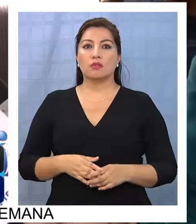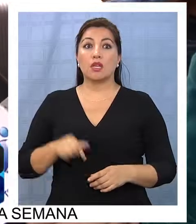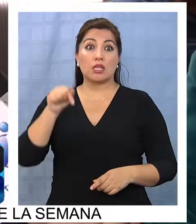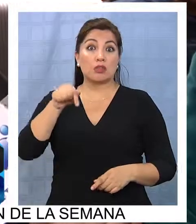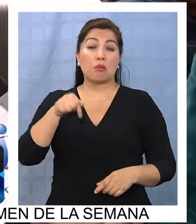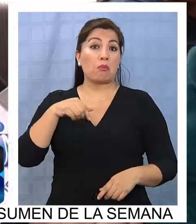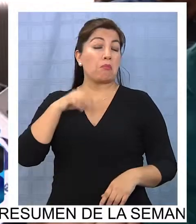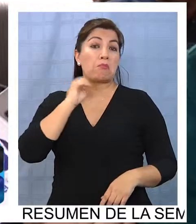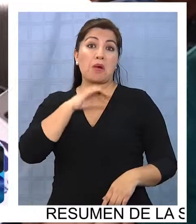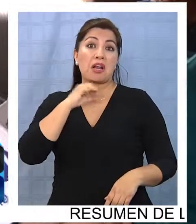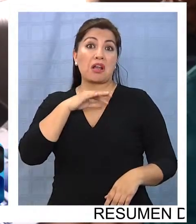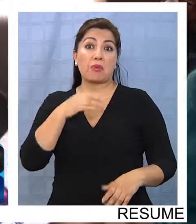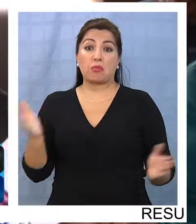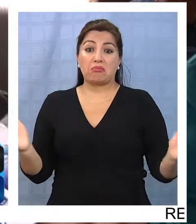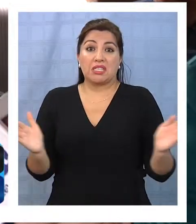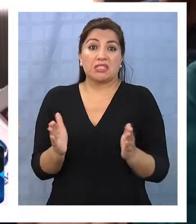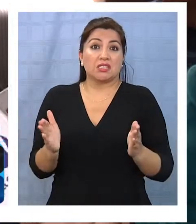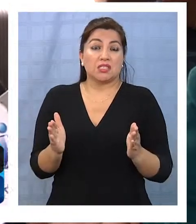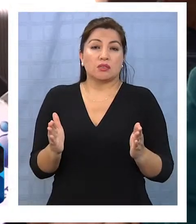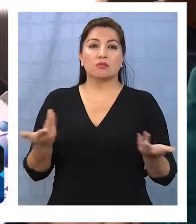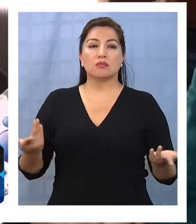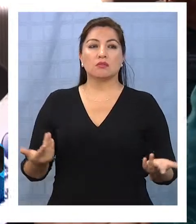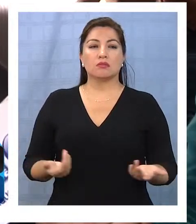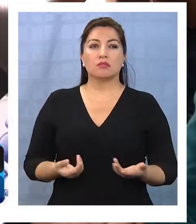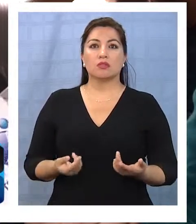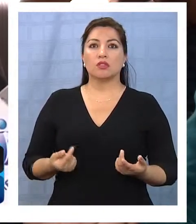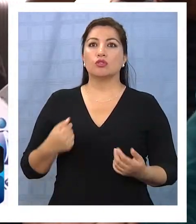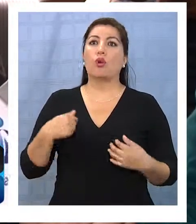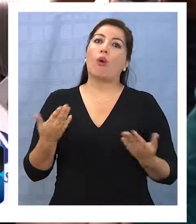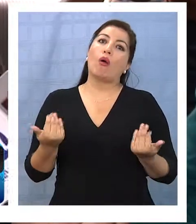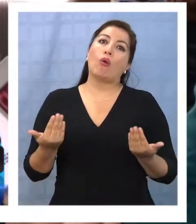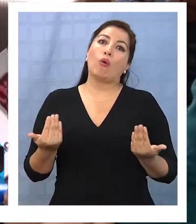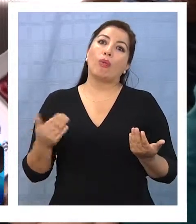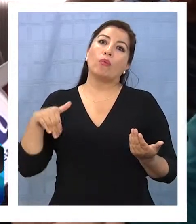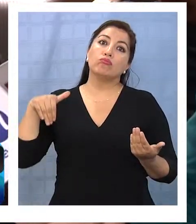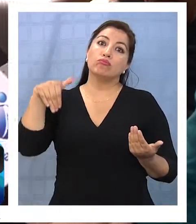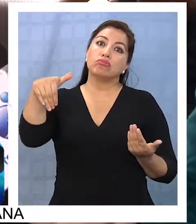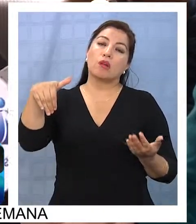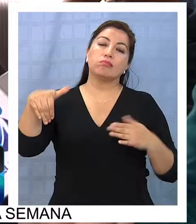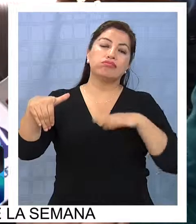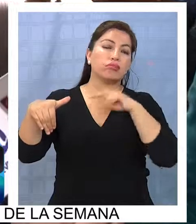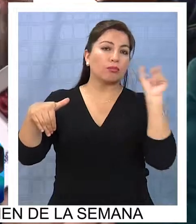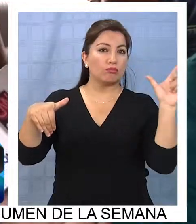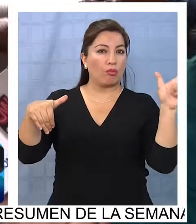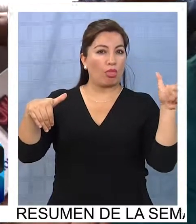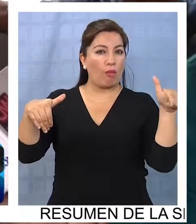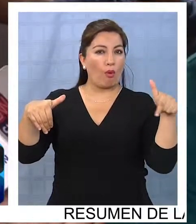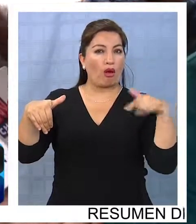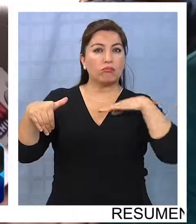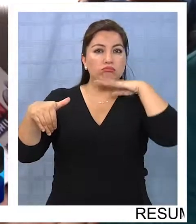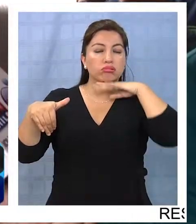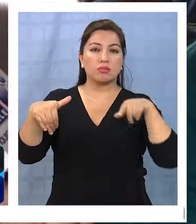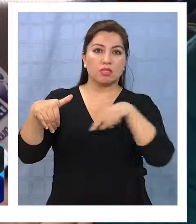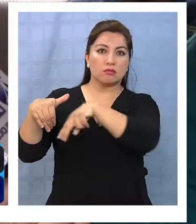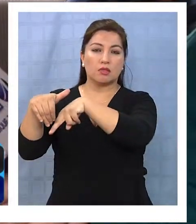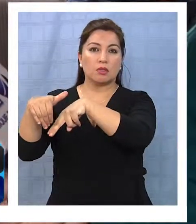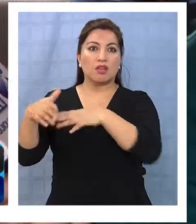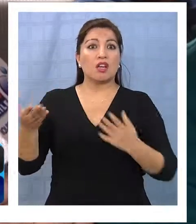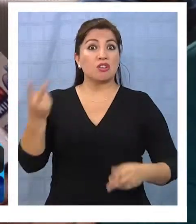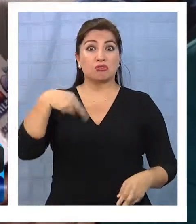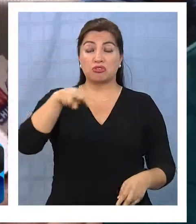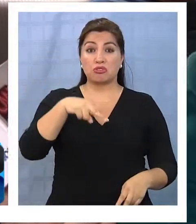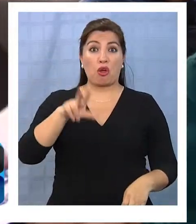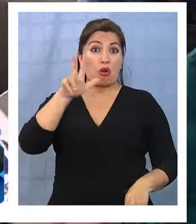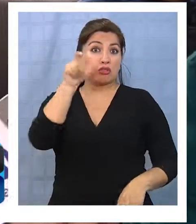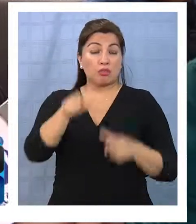son chicos y más rápidos para llenarse para viajaros, porque usted espera un bus, un bus que estábato para hacer lleno y acá no, va, se hace unos 8